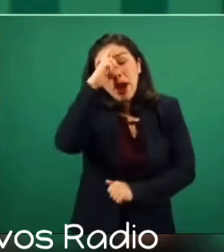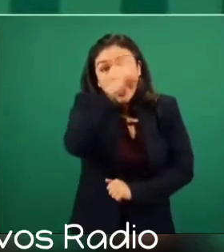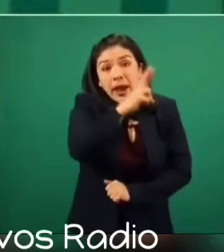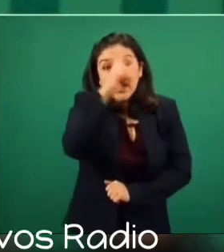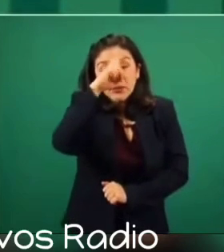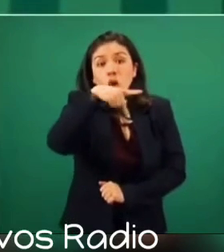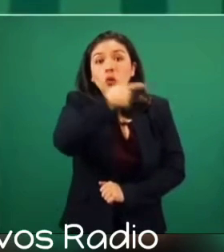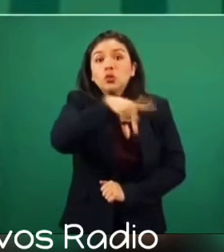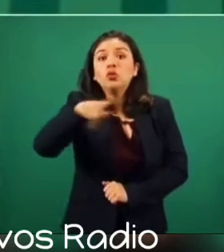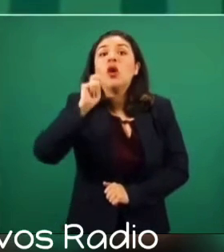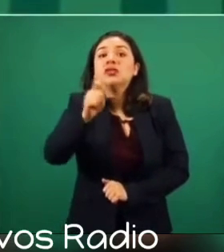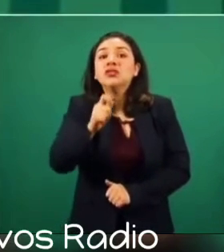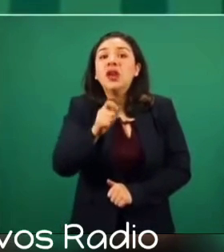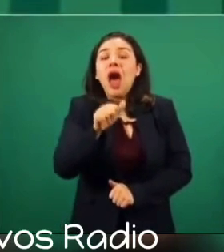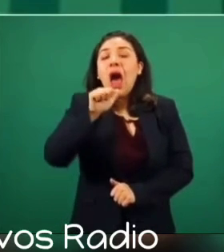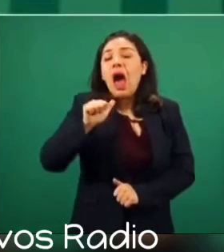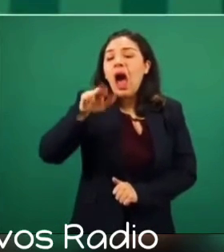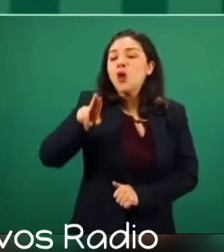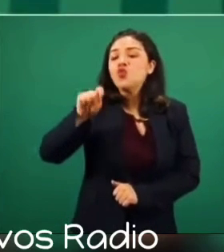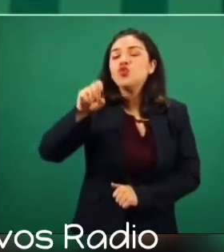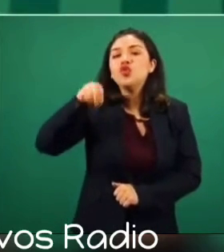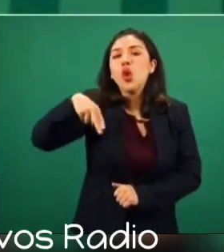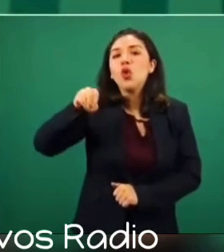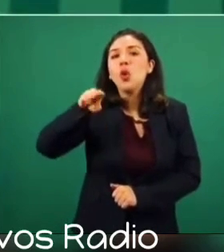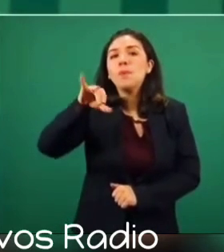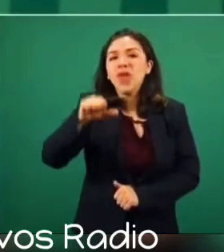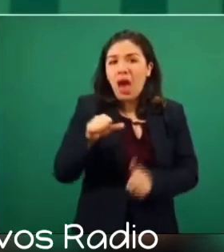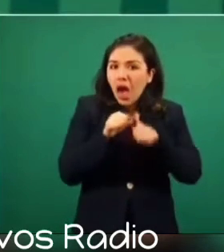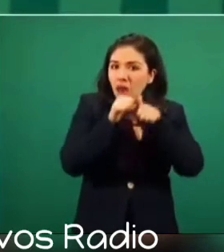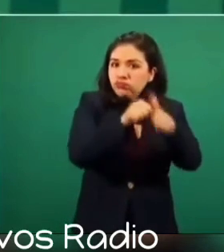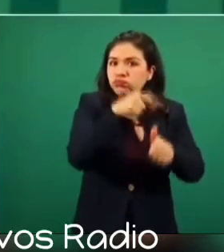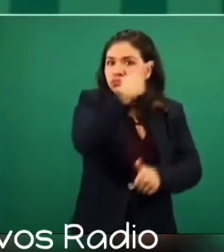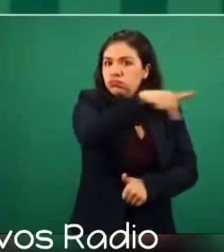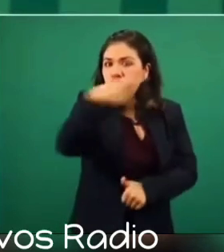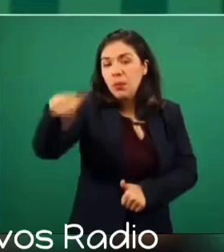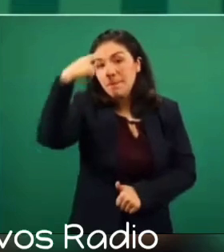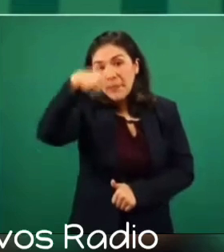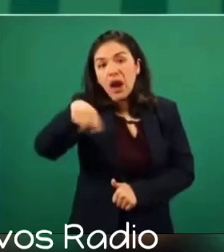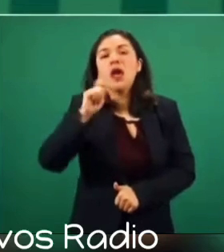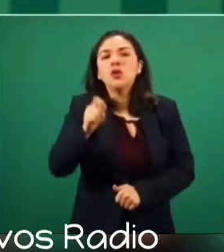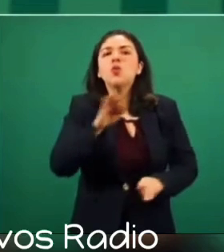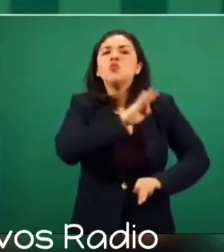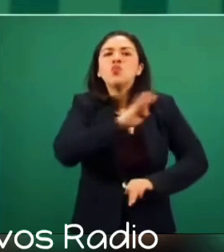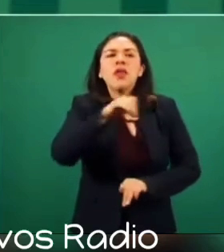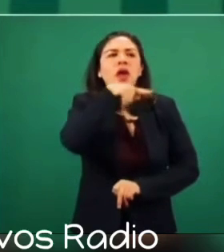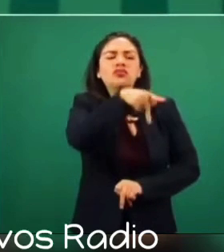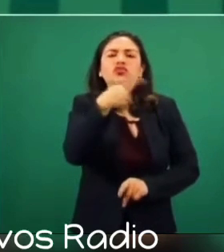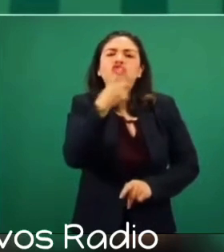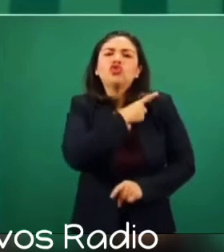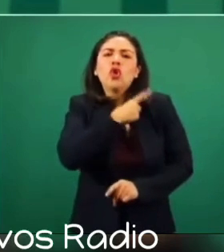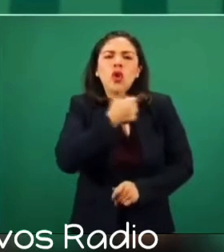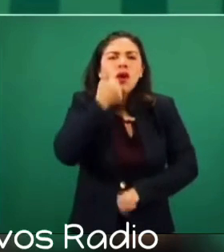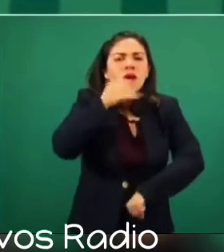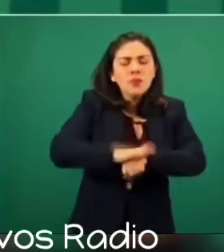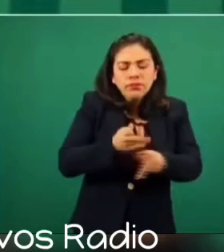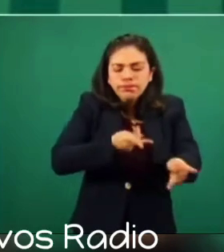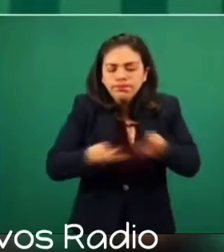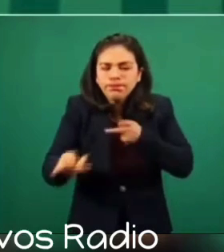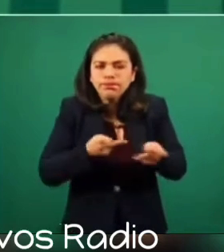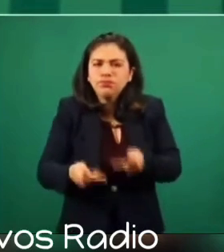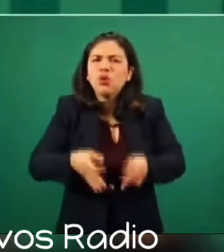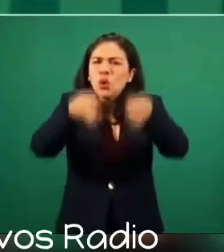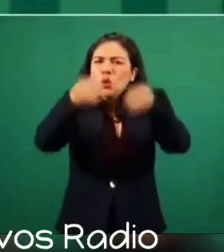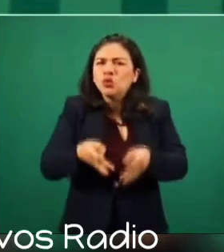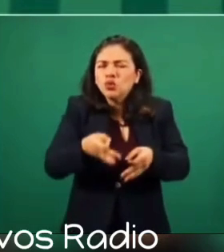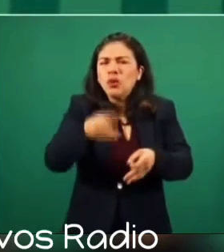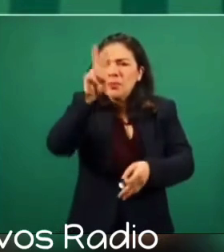autonomía para que se administre con honradez el